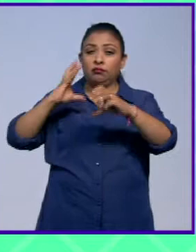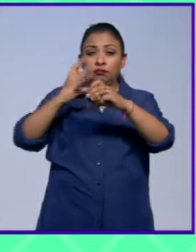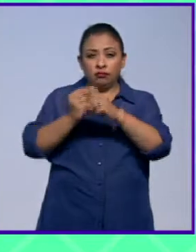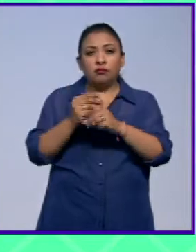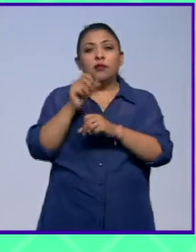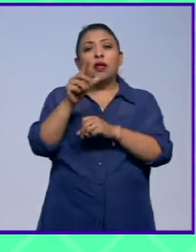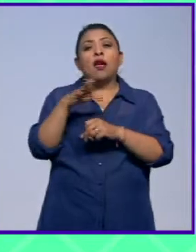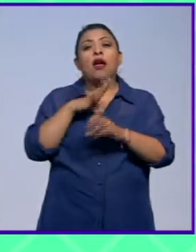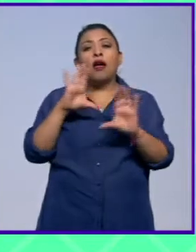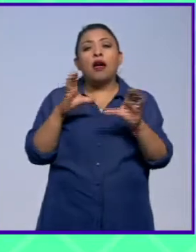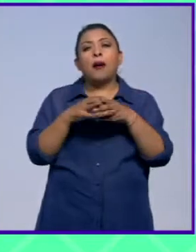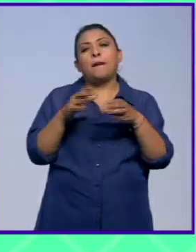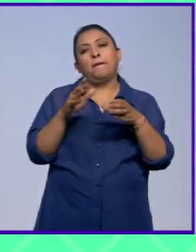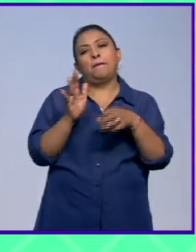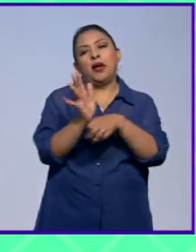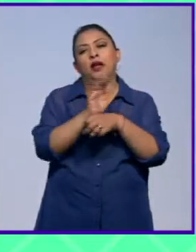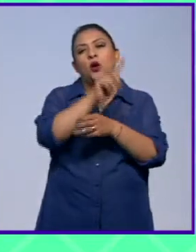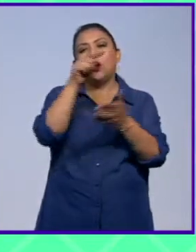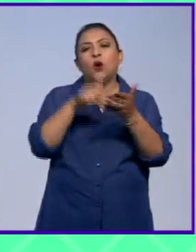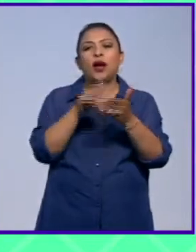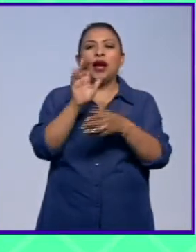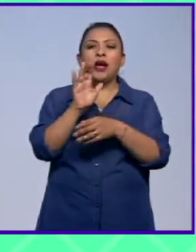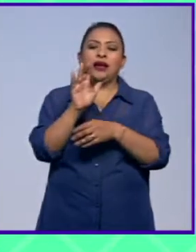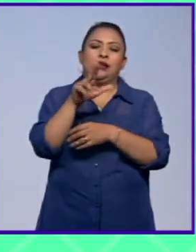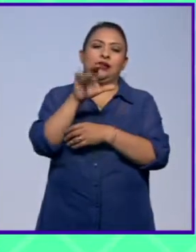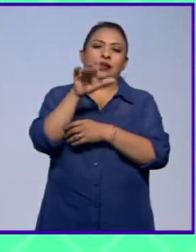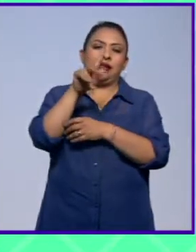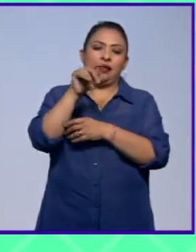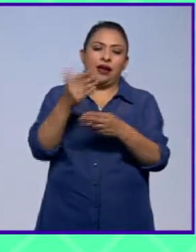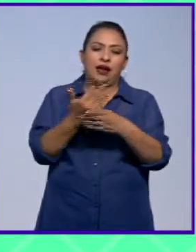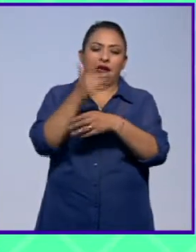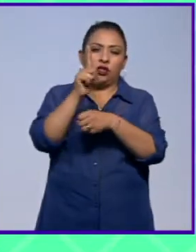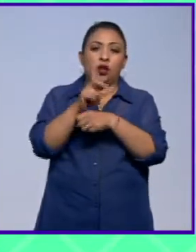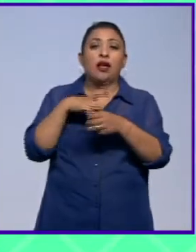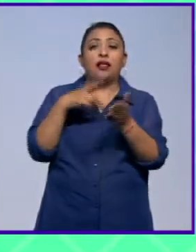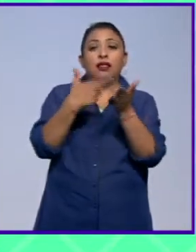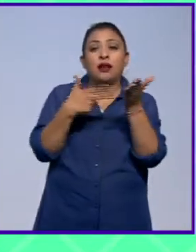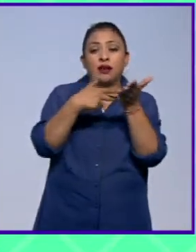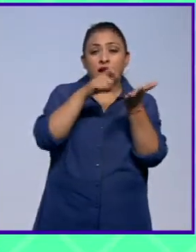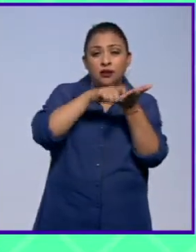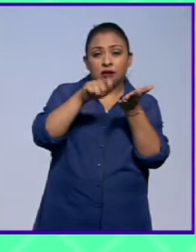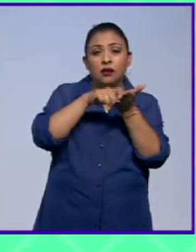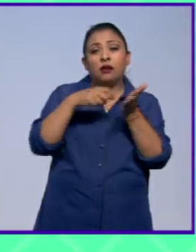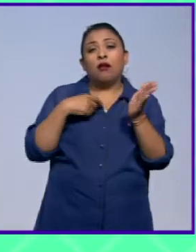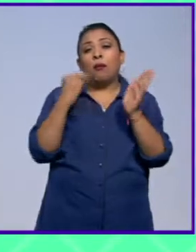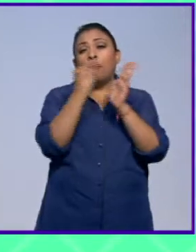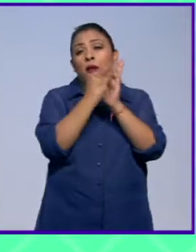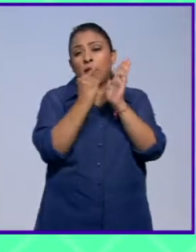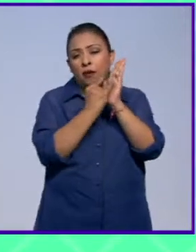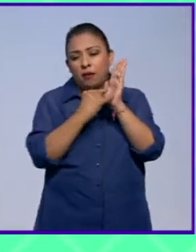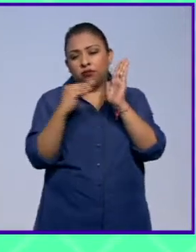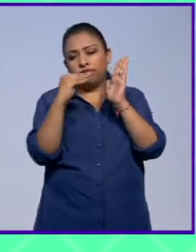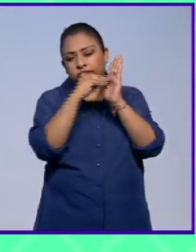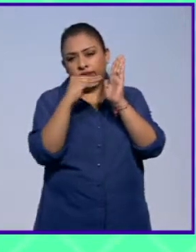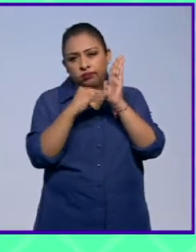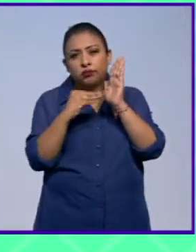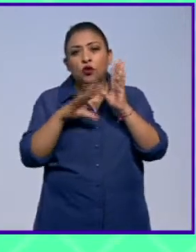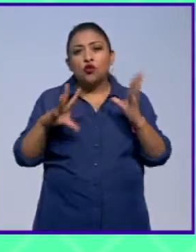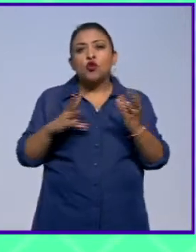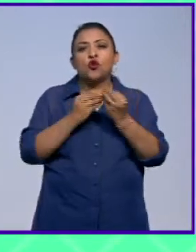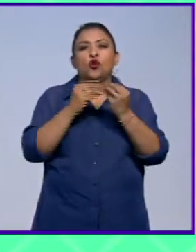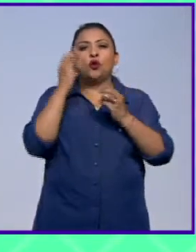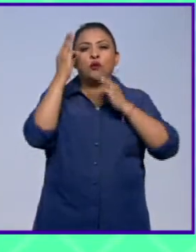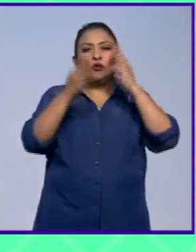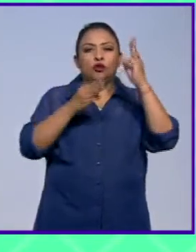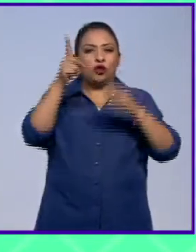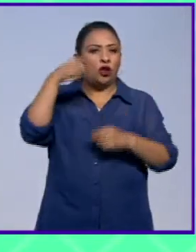complementa un ciclo de películas en la Cineteca Nacional, un taller de escritura y un catálogo que se realizó en conjunto con el Museo del Palacio de Bellas